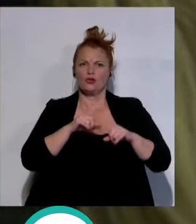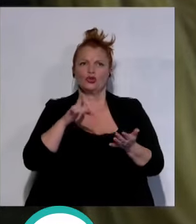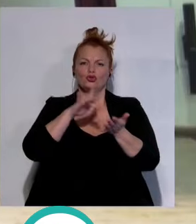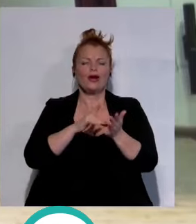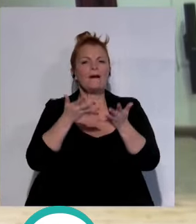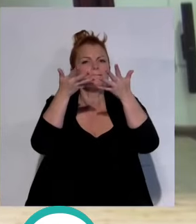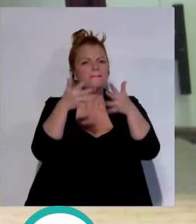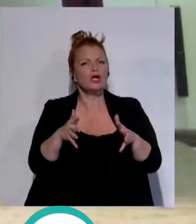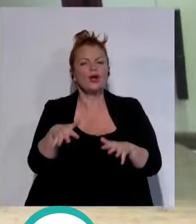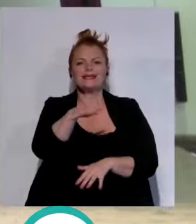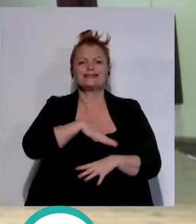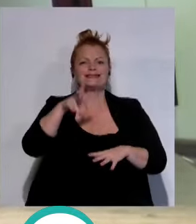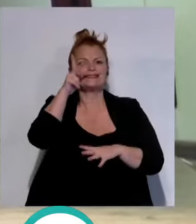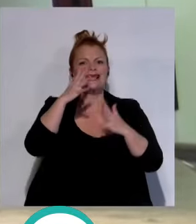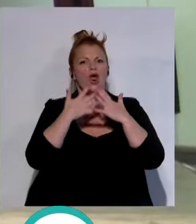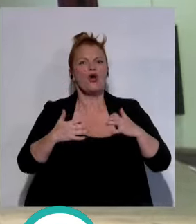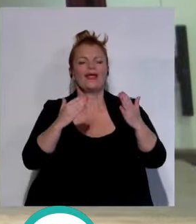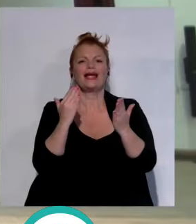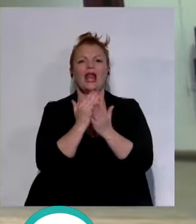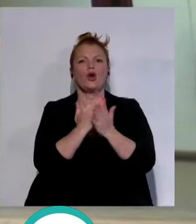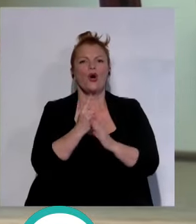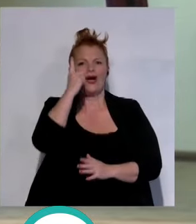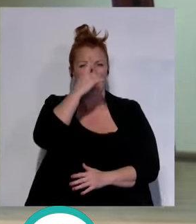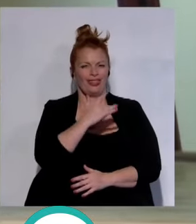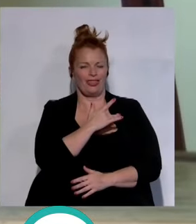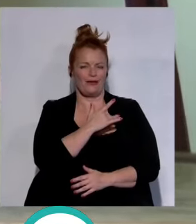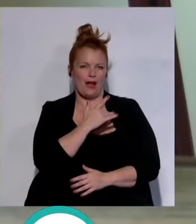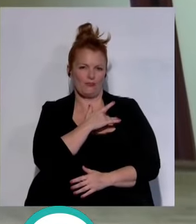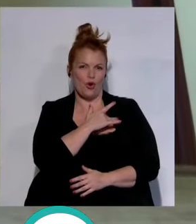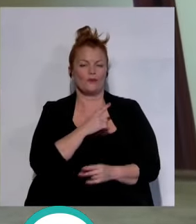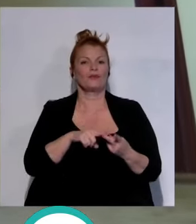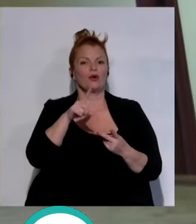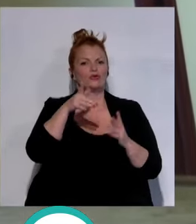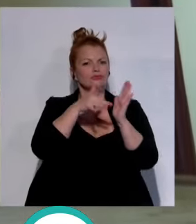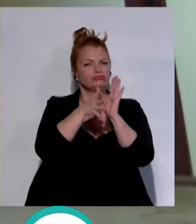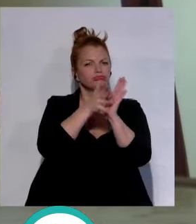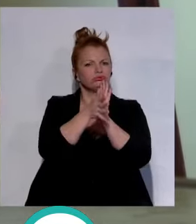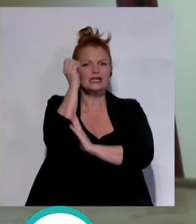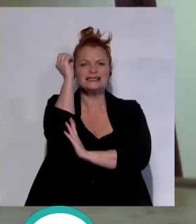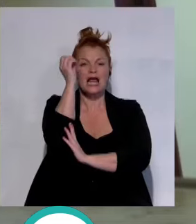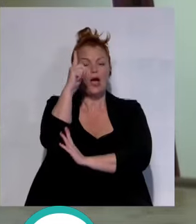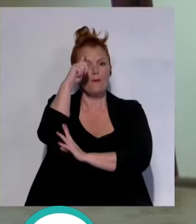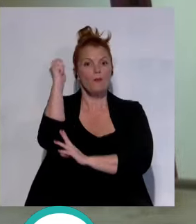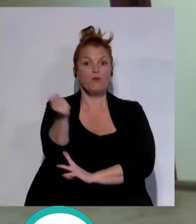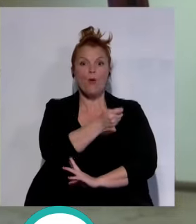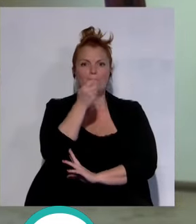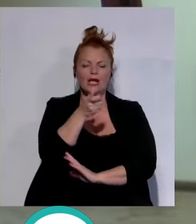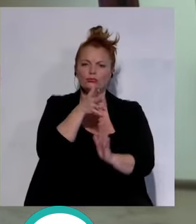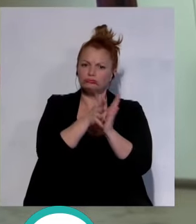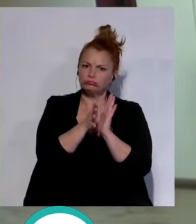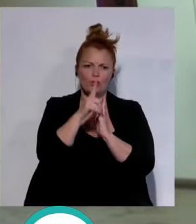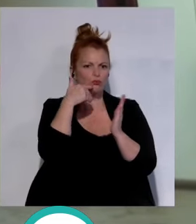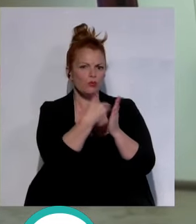este miércoles en el salón de actos del colegio amor de dios donde ha tenido lugar una charla en la que los bomberos han explicado y